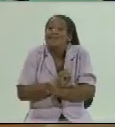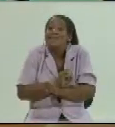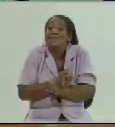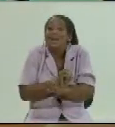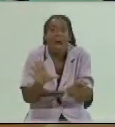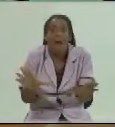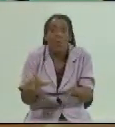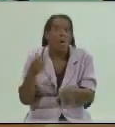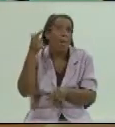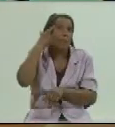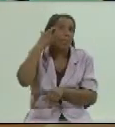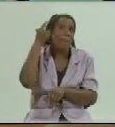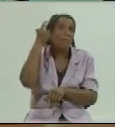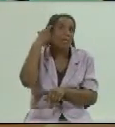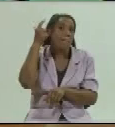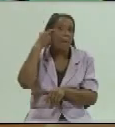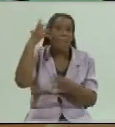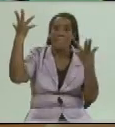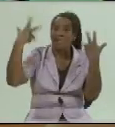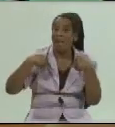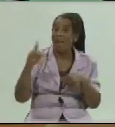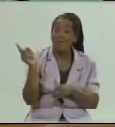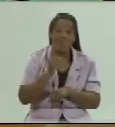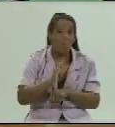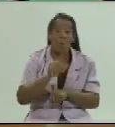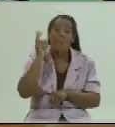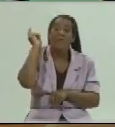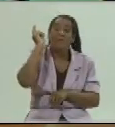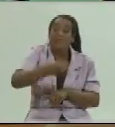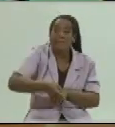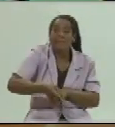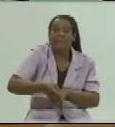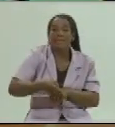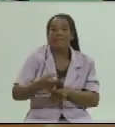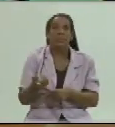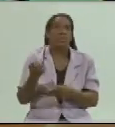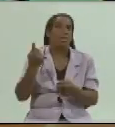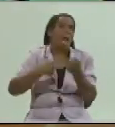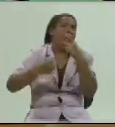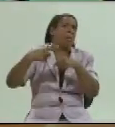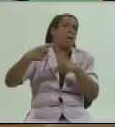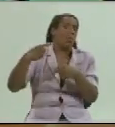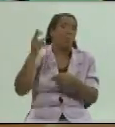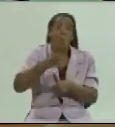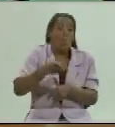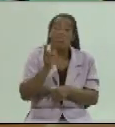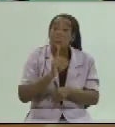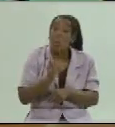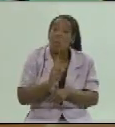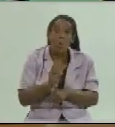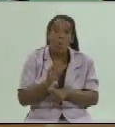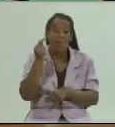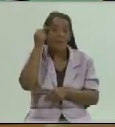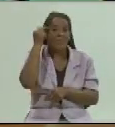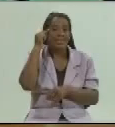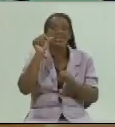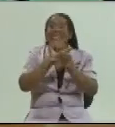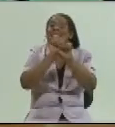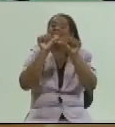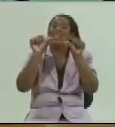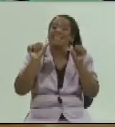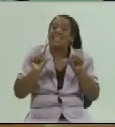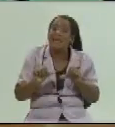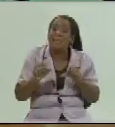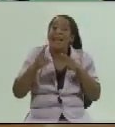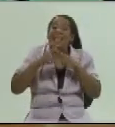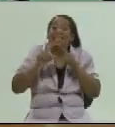no pensar que es un capricho o que es una indicación una disposición de alguien que quiera hacerlo el sistema primero una transmisión